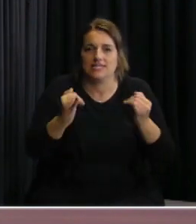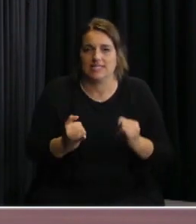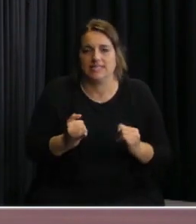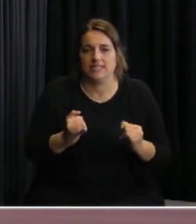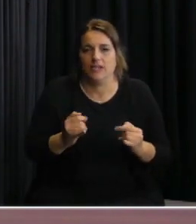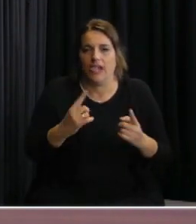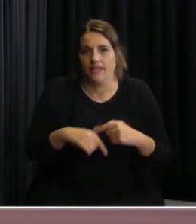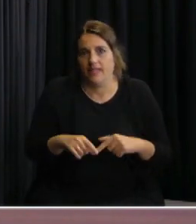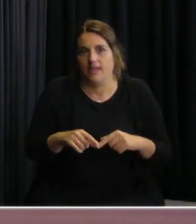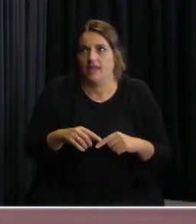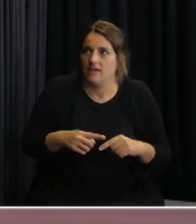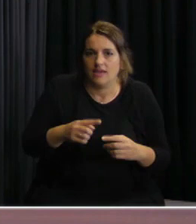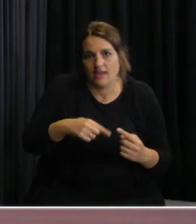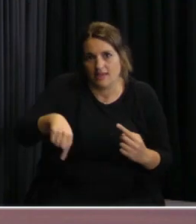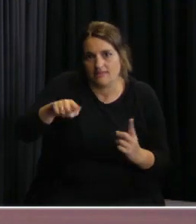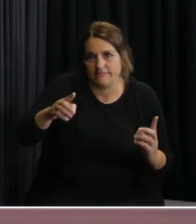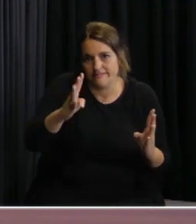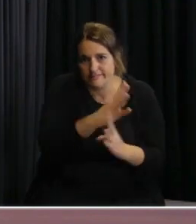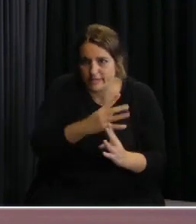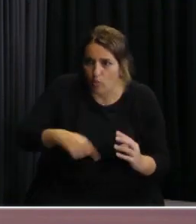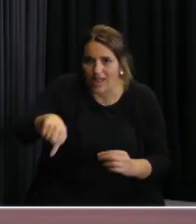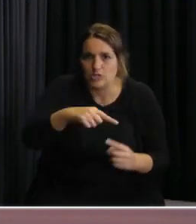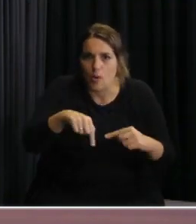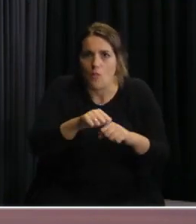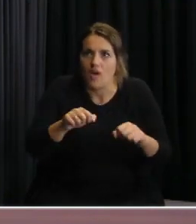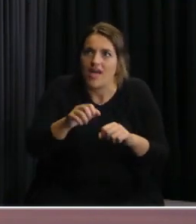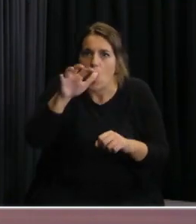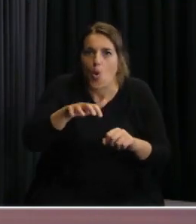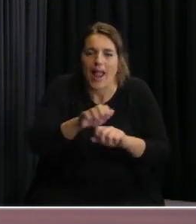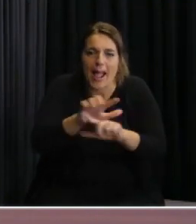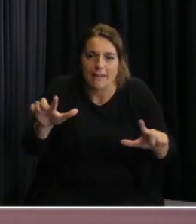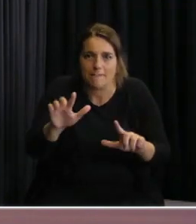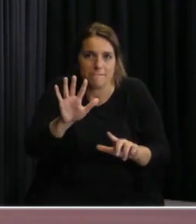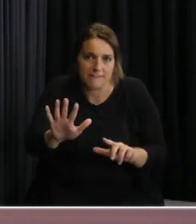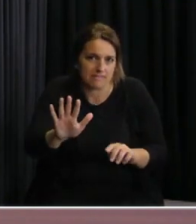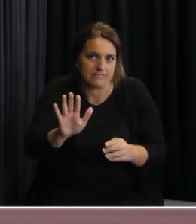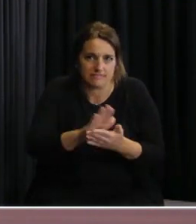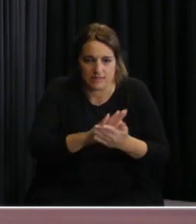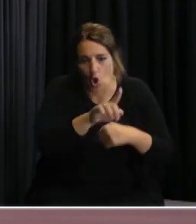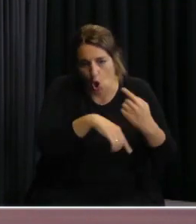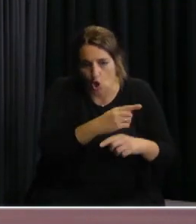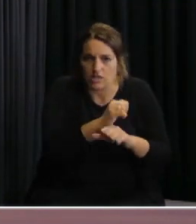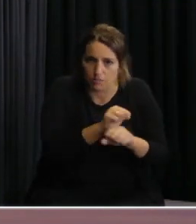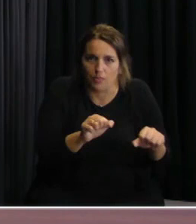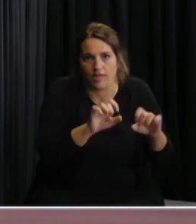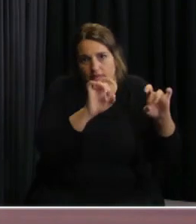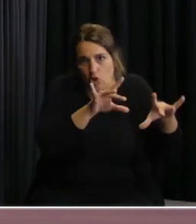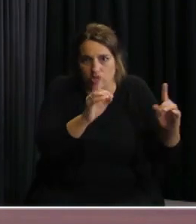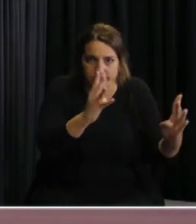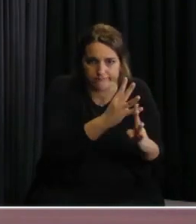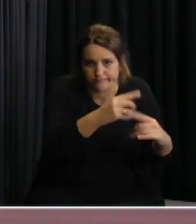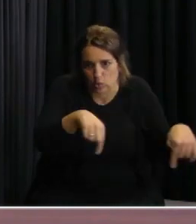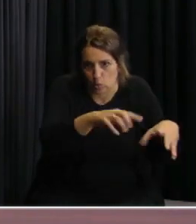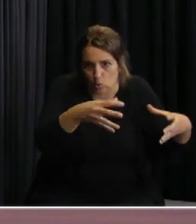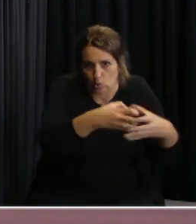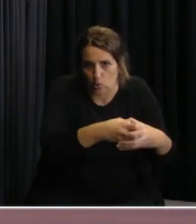de circulación de tal manera que haya áreas limpias y áreas contaminadas de circulación se proveyó y